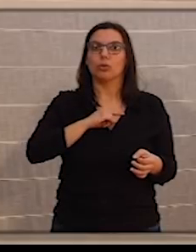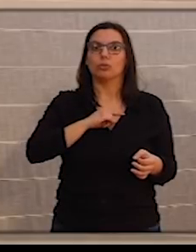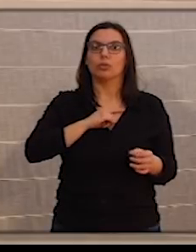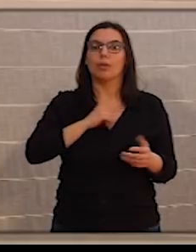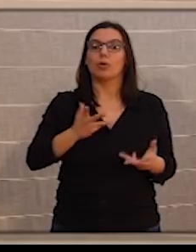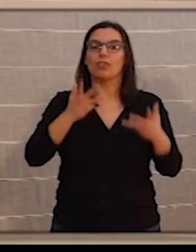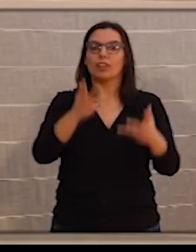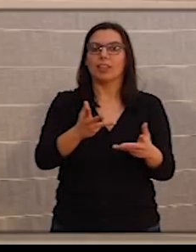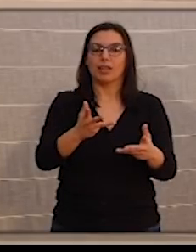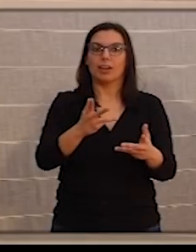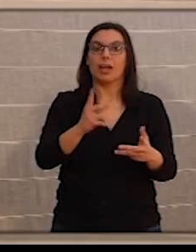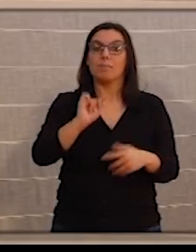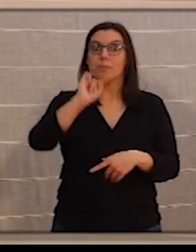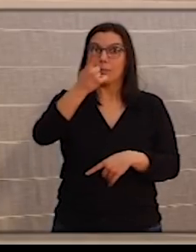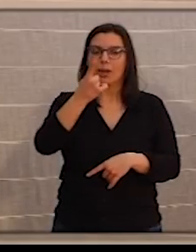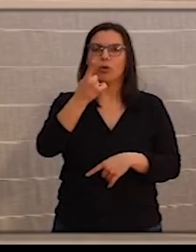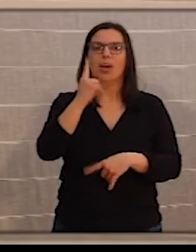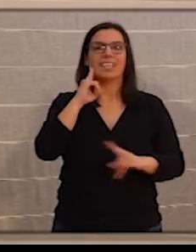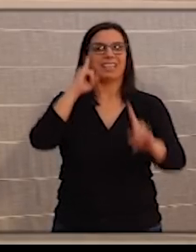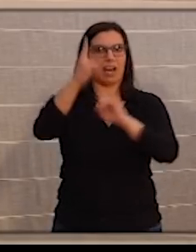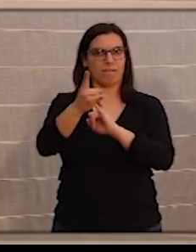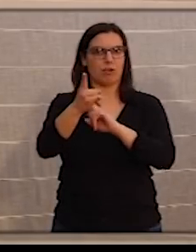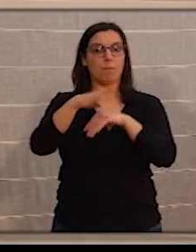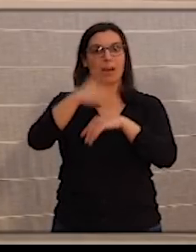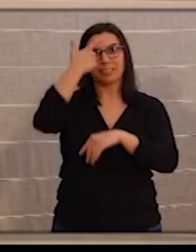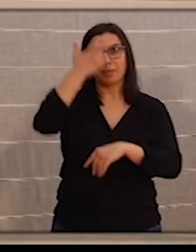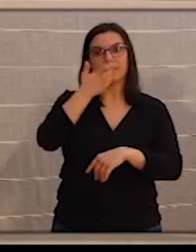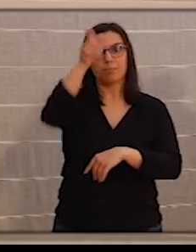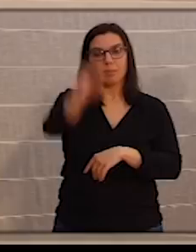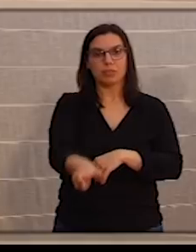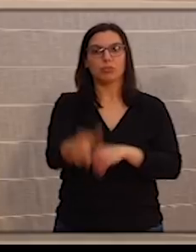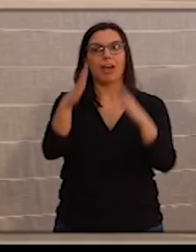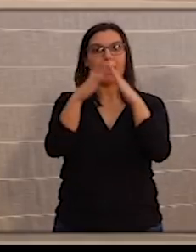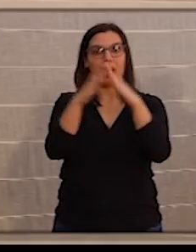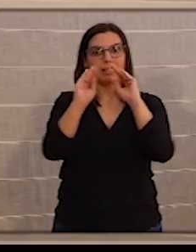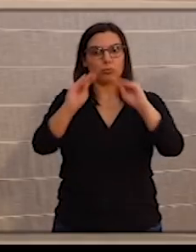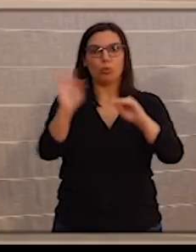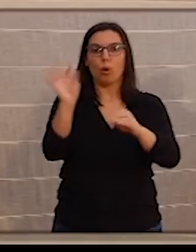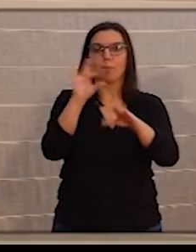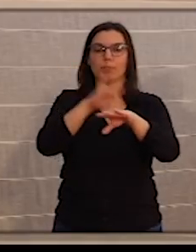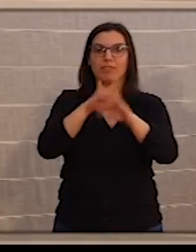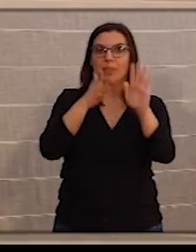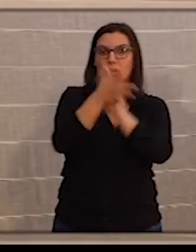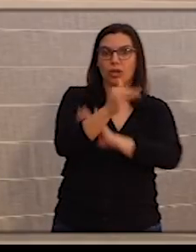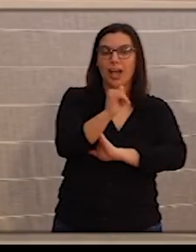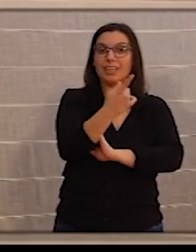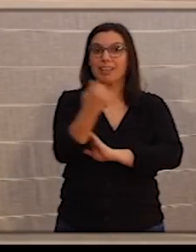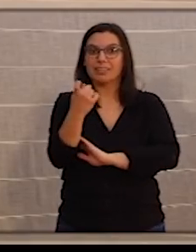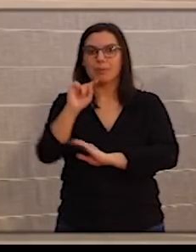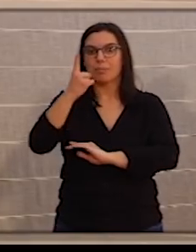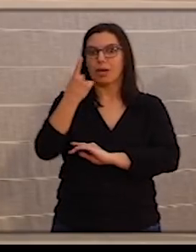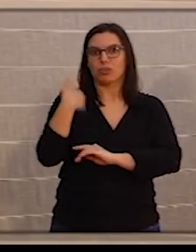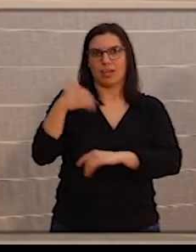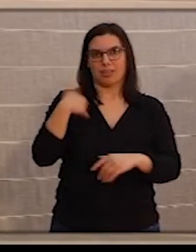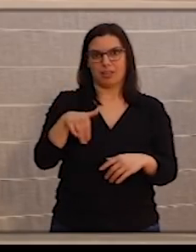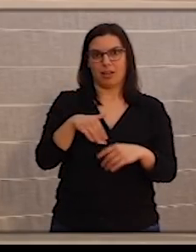telefónica inicial para saber, esa persona que está en domicilio, esa persona crónica que necesita algo, vamos a intentar saber ya